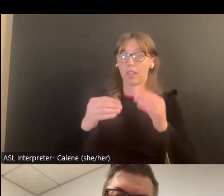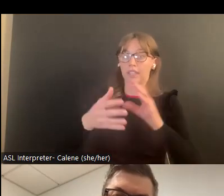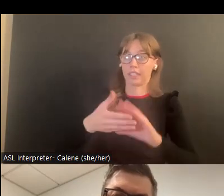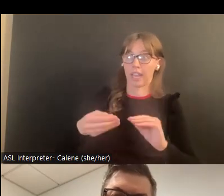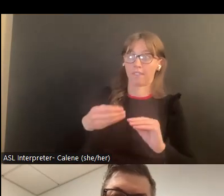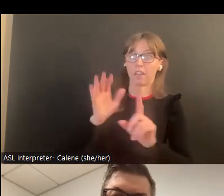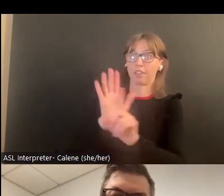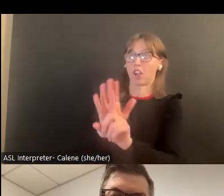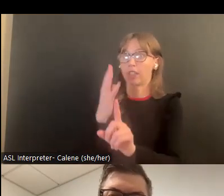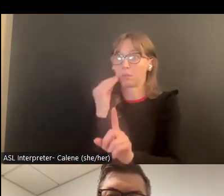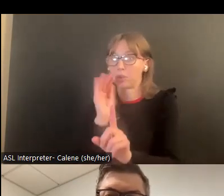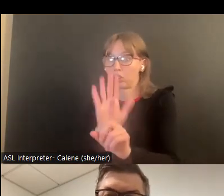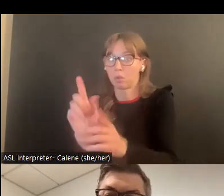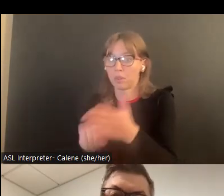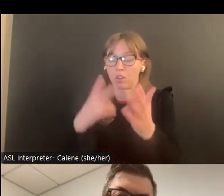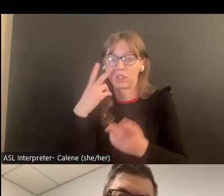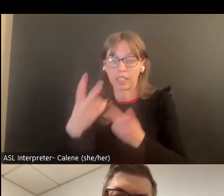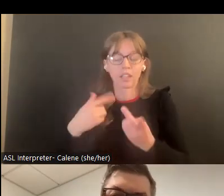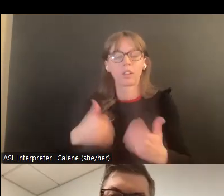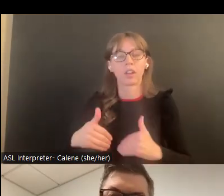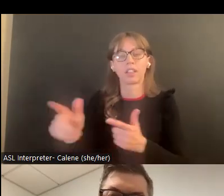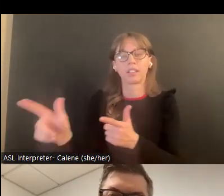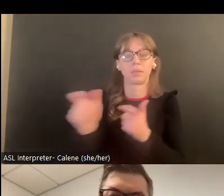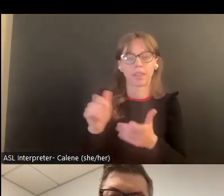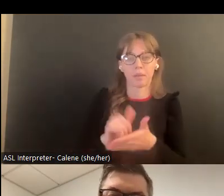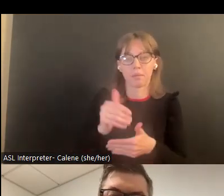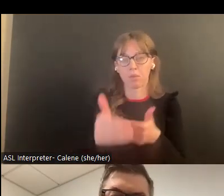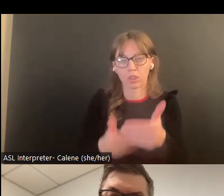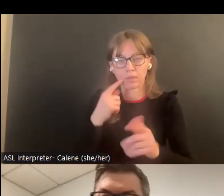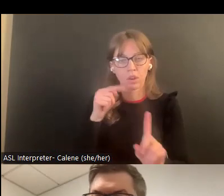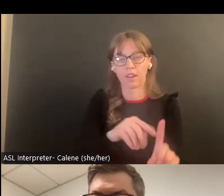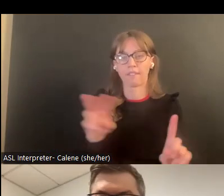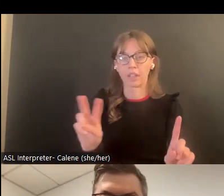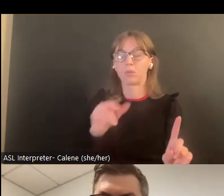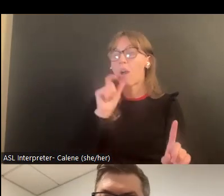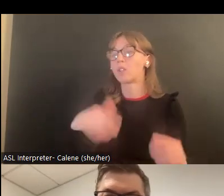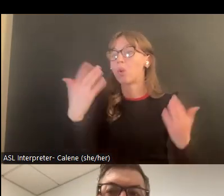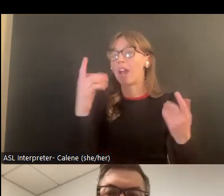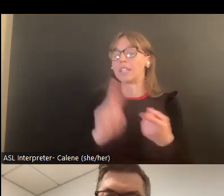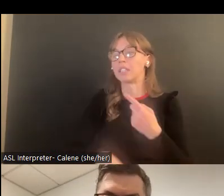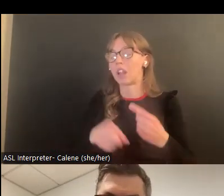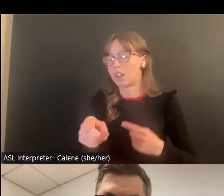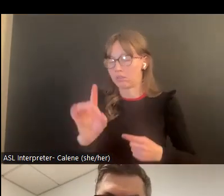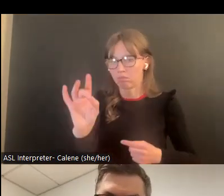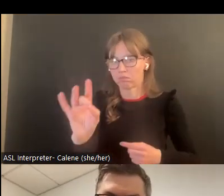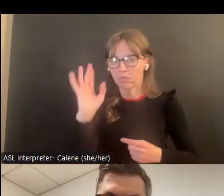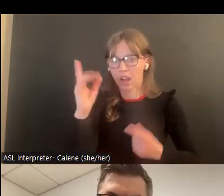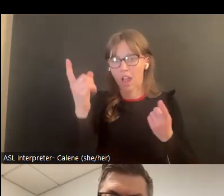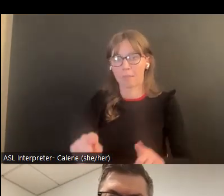nivel de cualitativo de lo que está logrando si el programa para lo que sería que la víctima